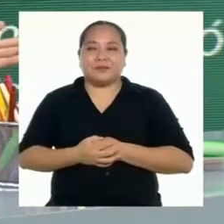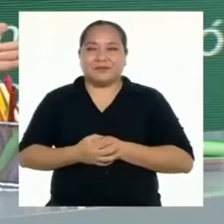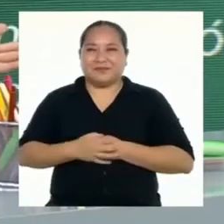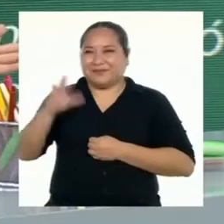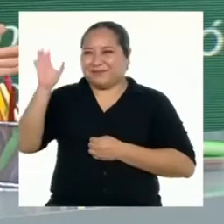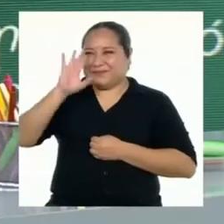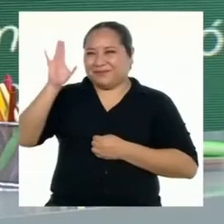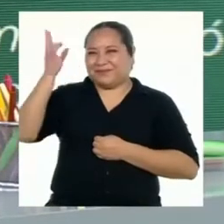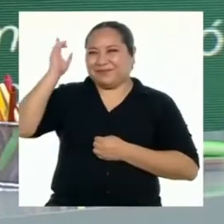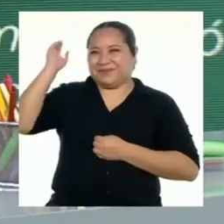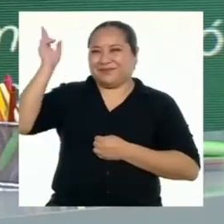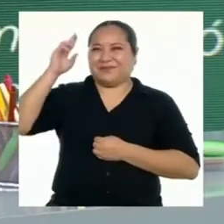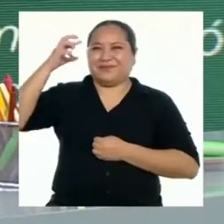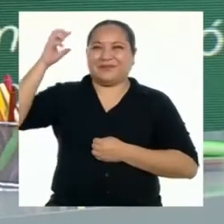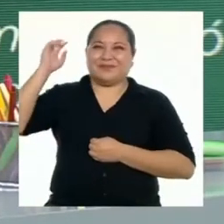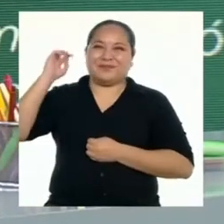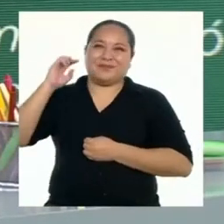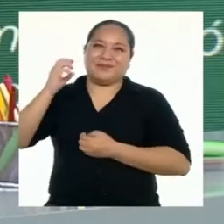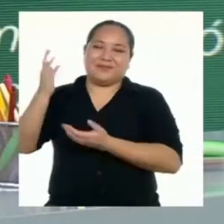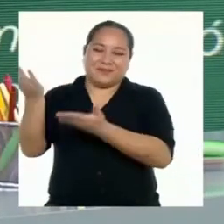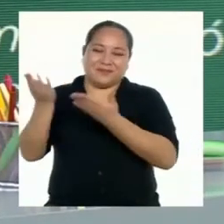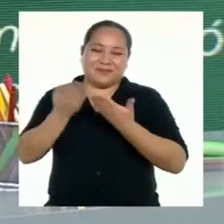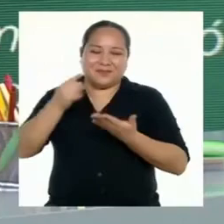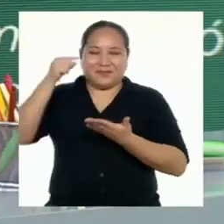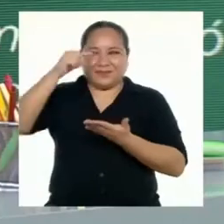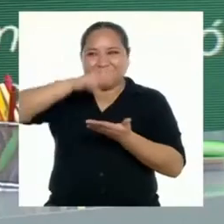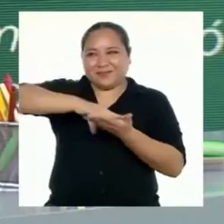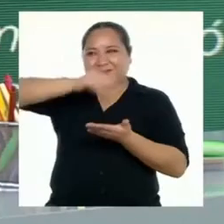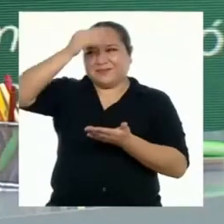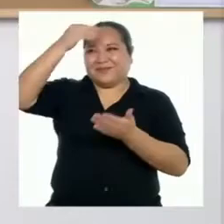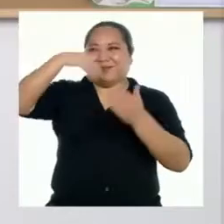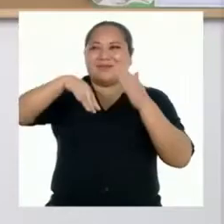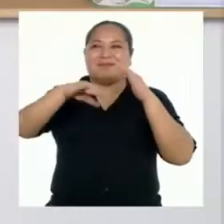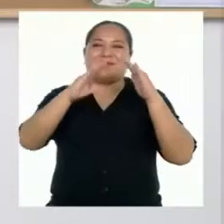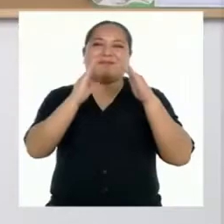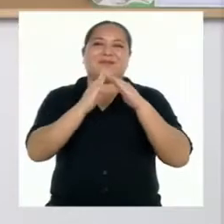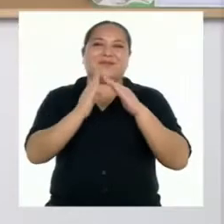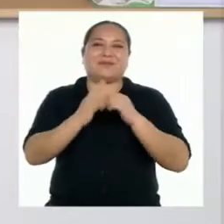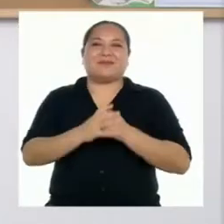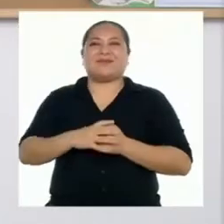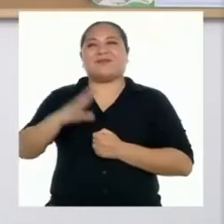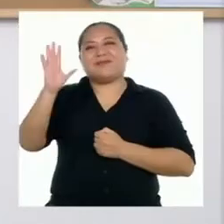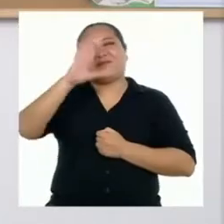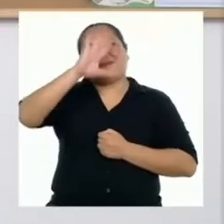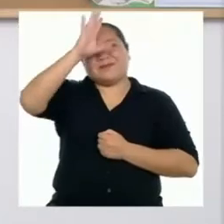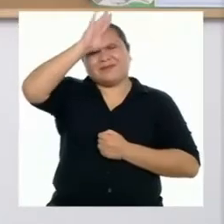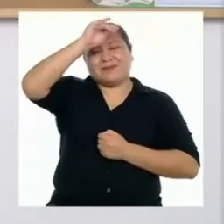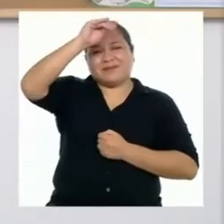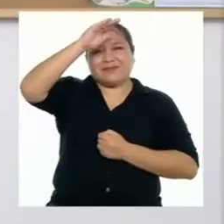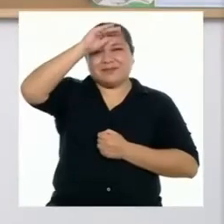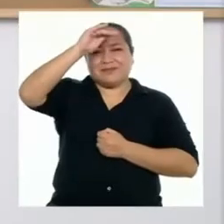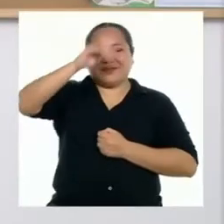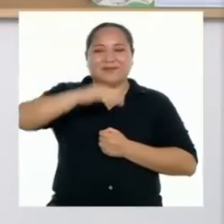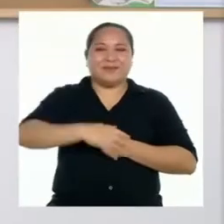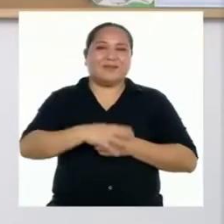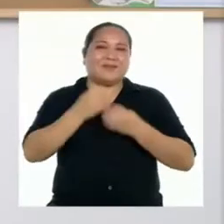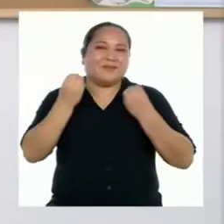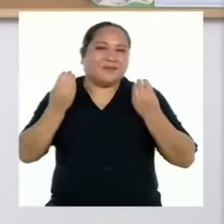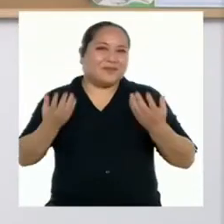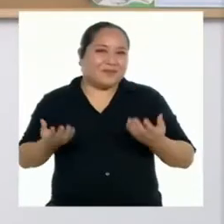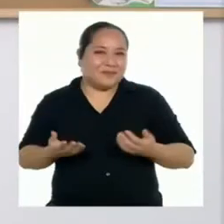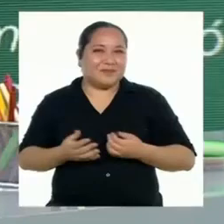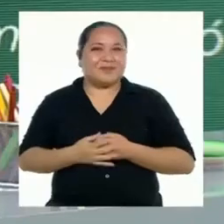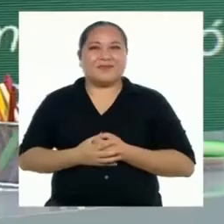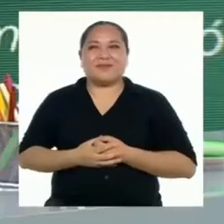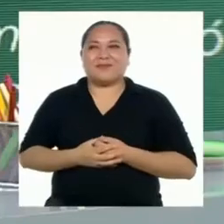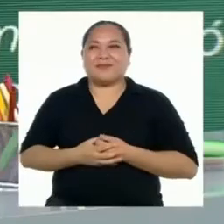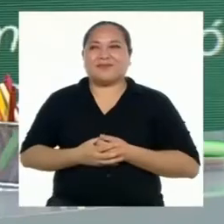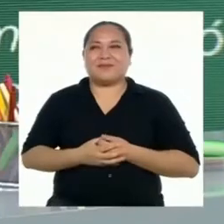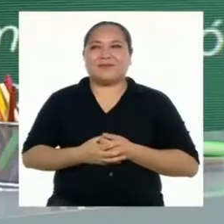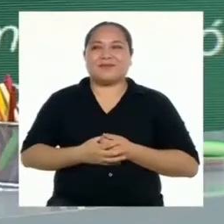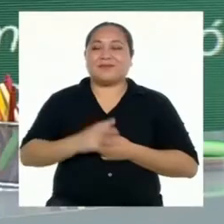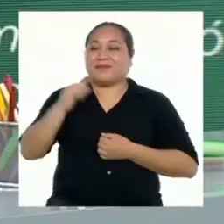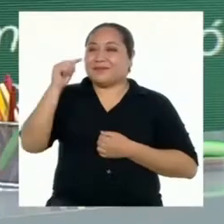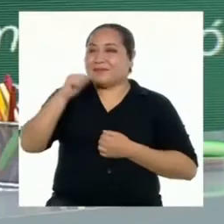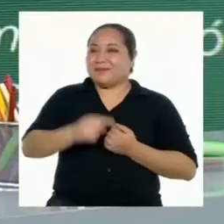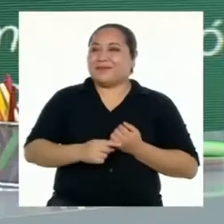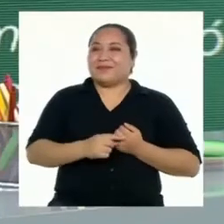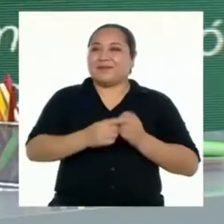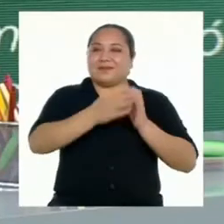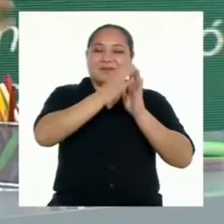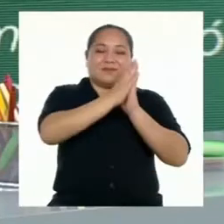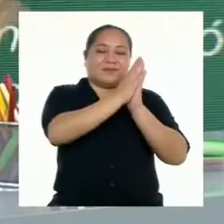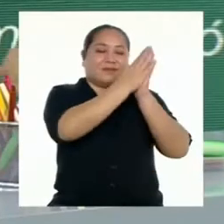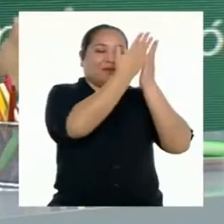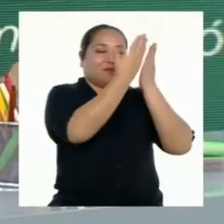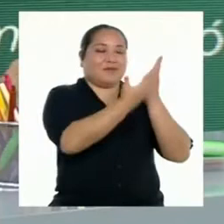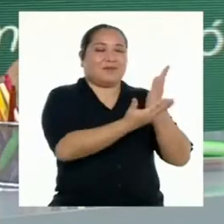¡Hola, profesora! Bienvenida a Aprende en Casa. ¡Hola, chicas! ¡Hola, chicos! ¿Cómo están? Aquí, con mi